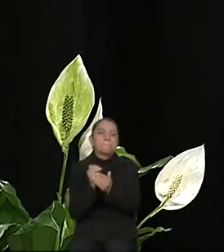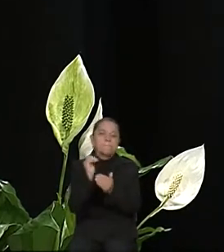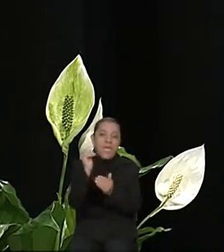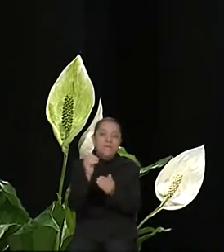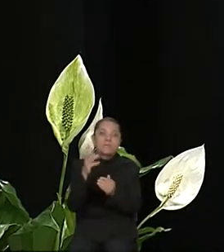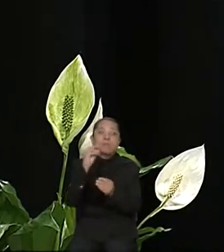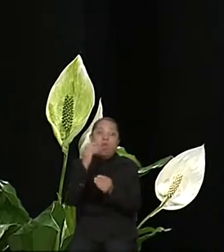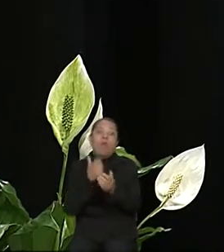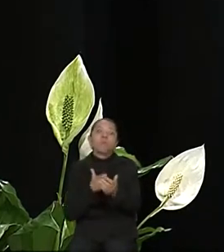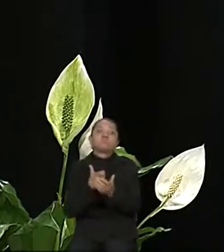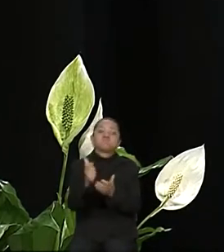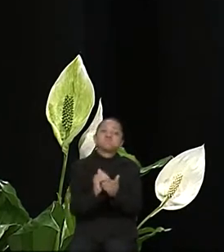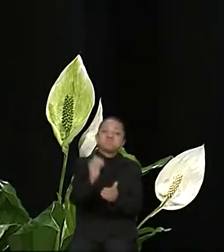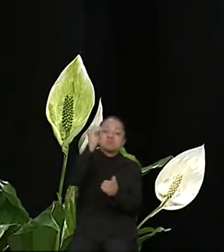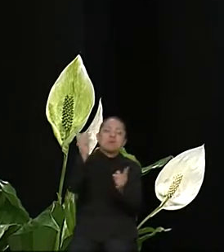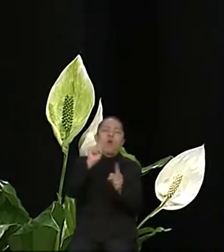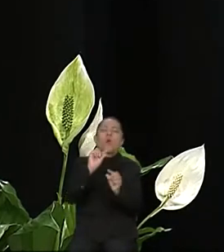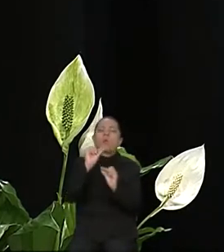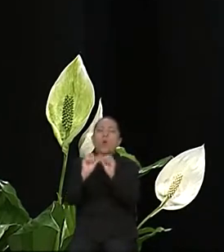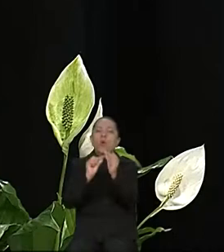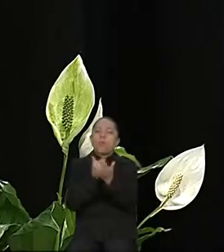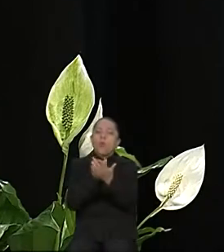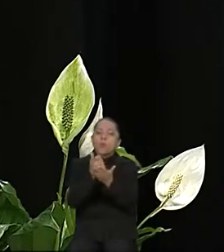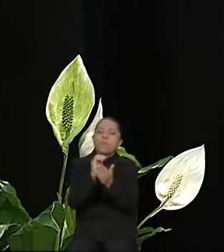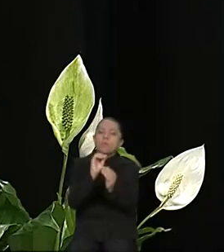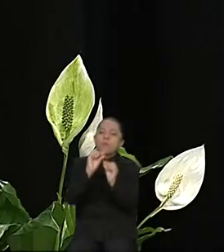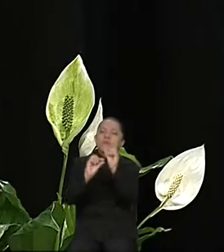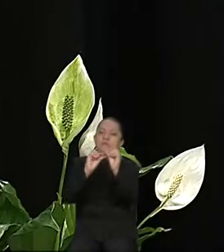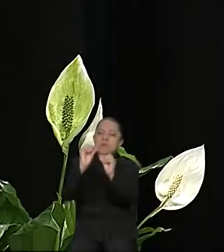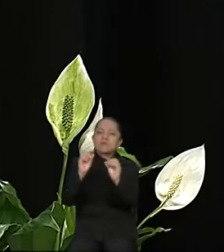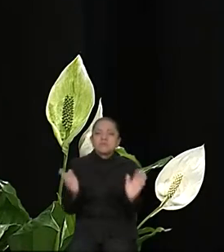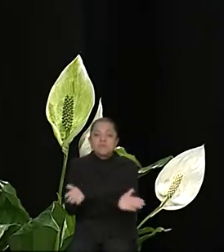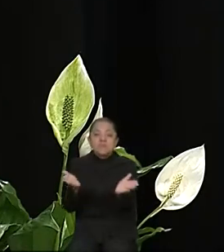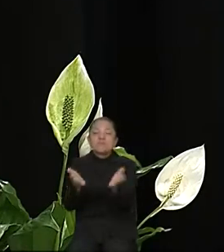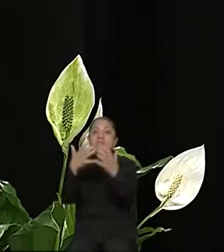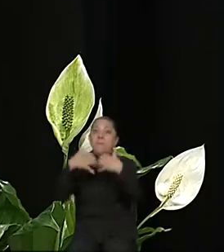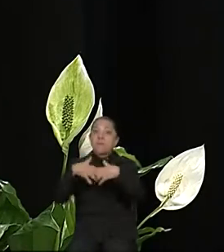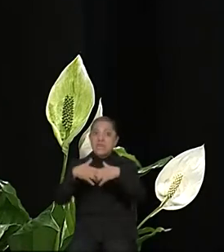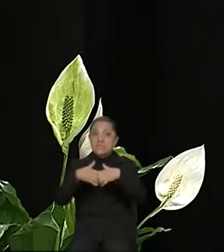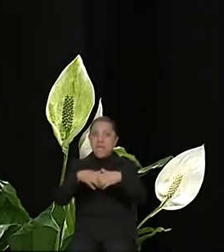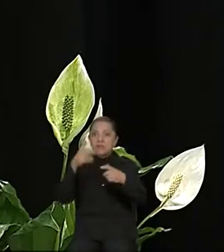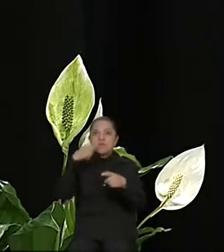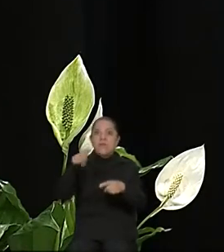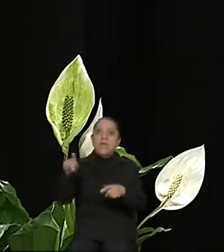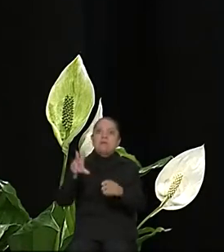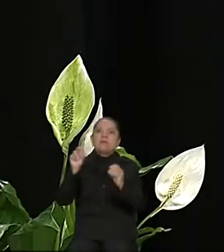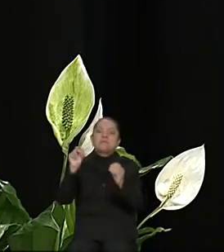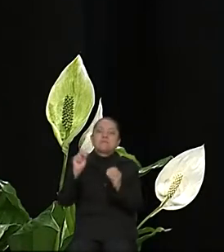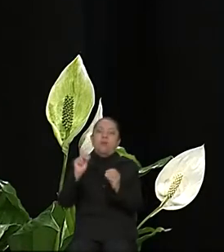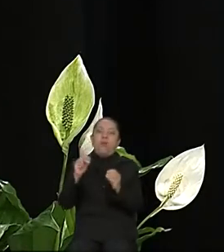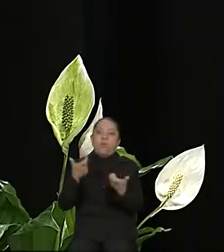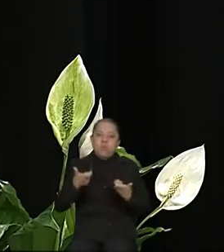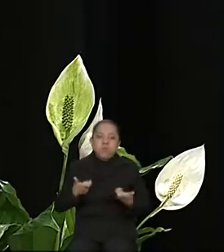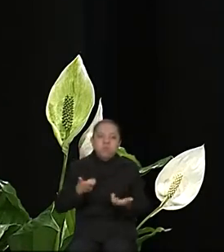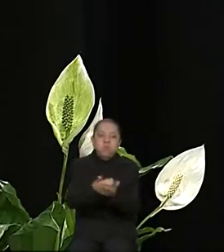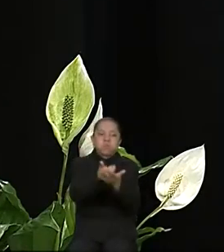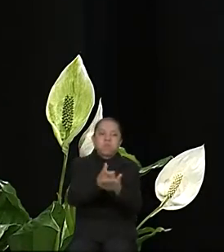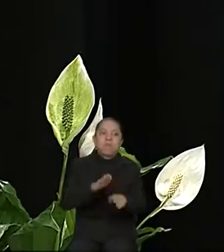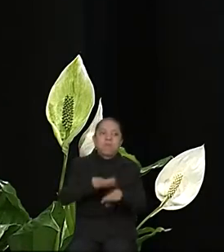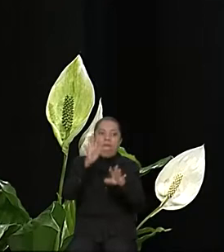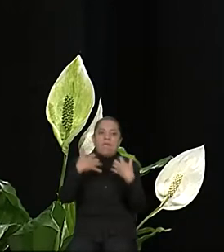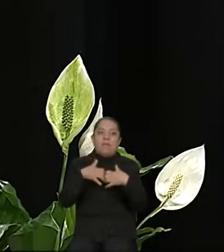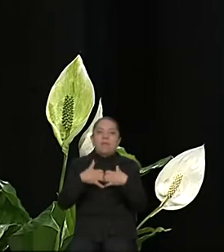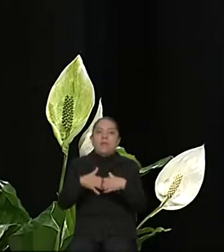incentivando a los diferentes empresarios para que esto no genere una inflación. Me parece que es muy importante la reactivación